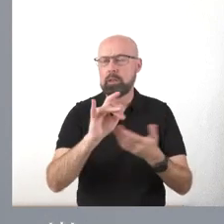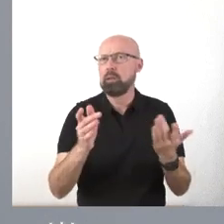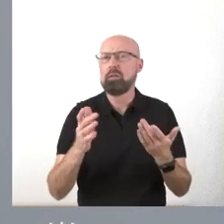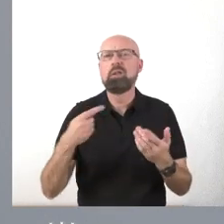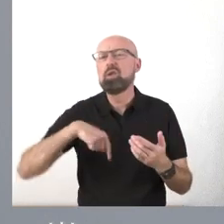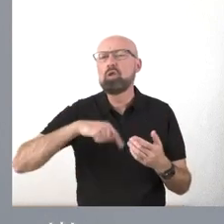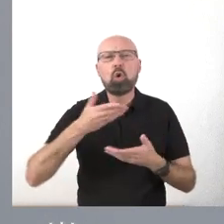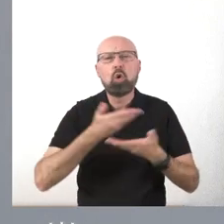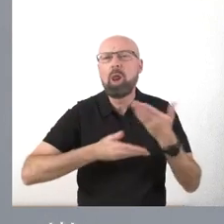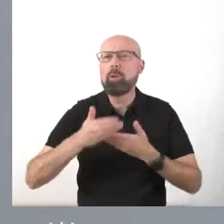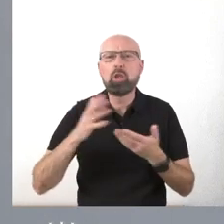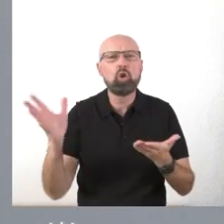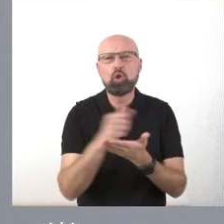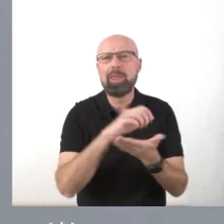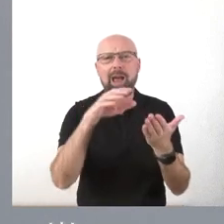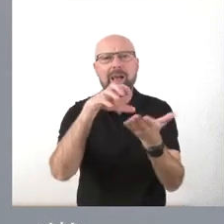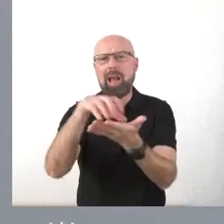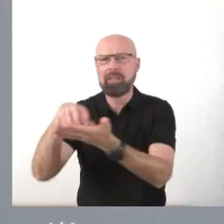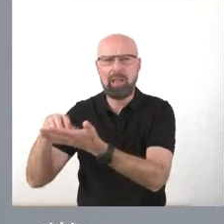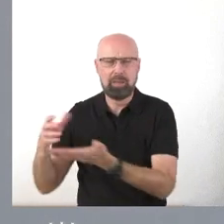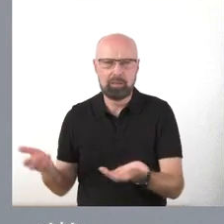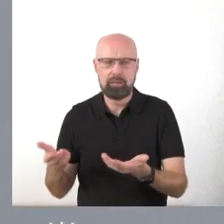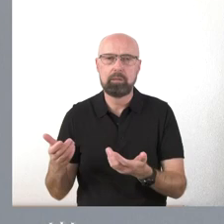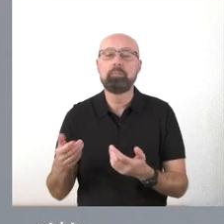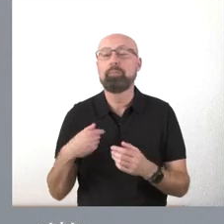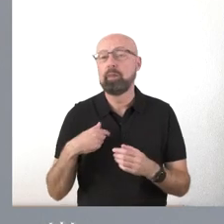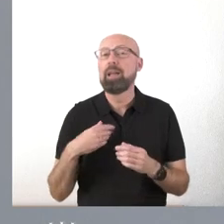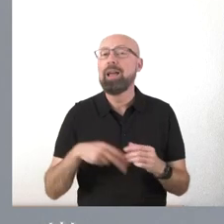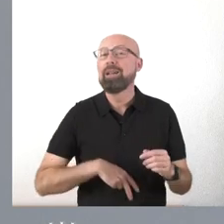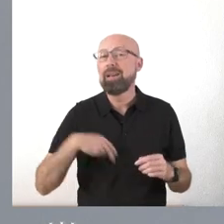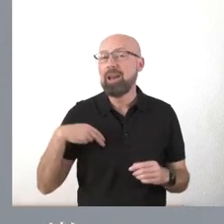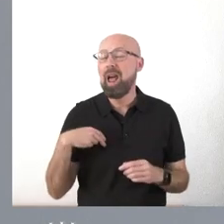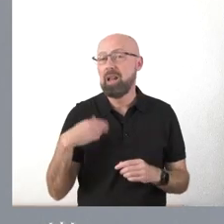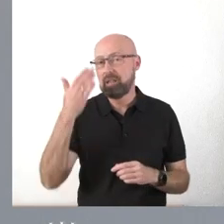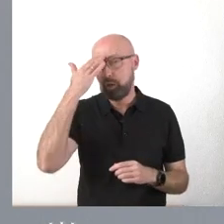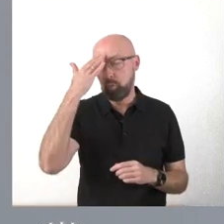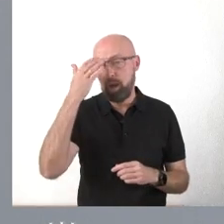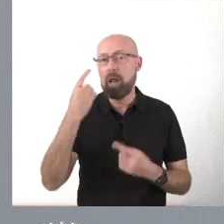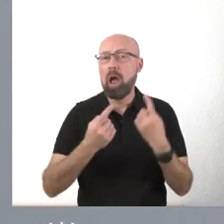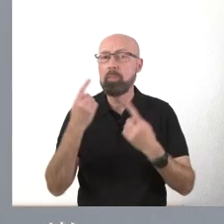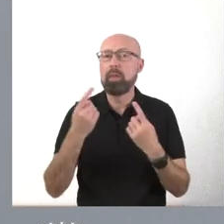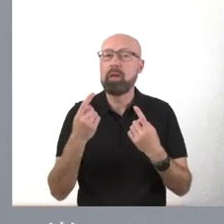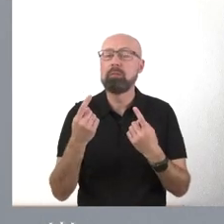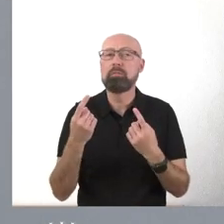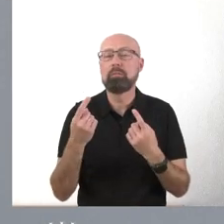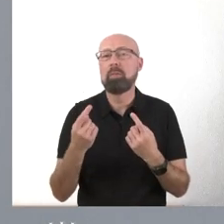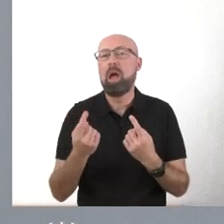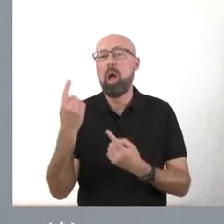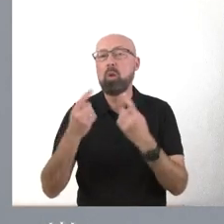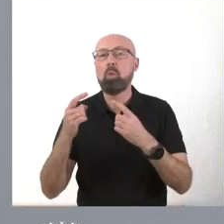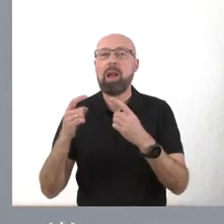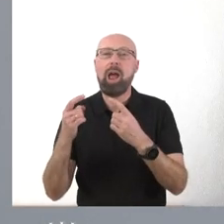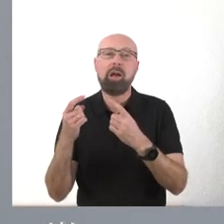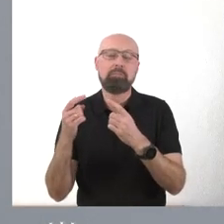casas regionales. Con carácter general, es verdad que las casas regionales son titulares a veces de algunas instalaciones, pero